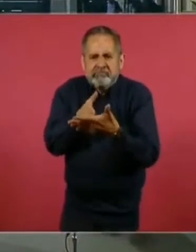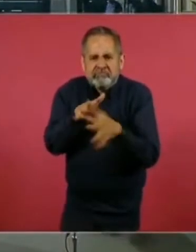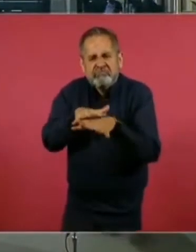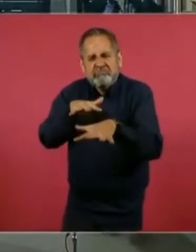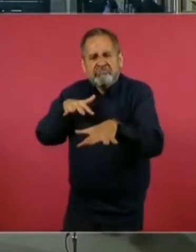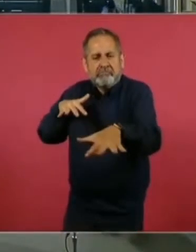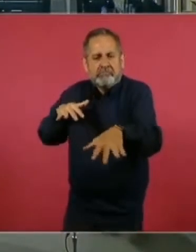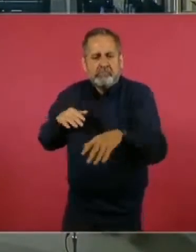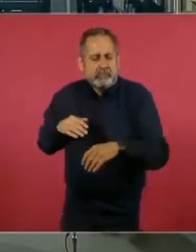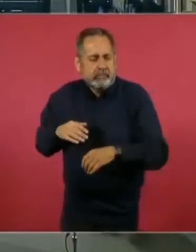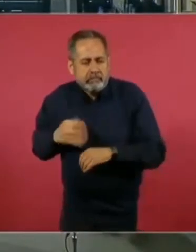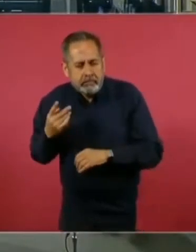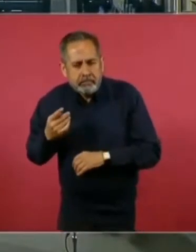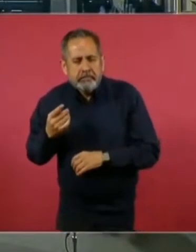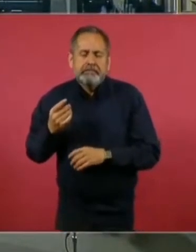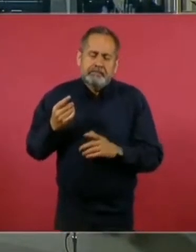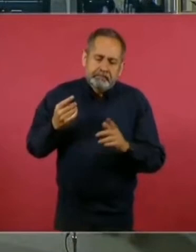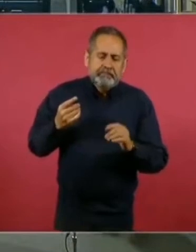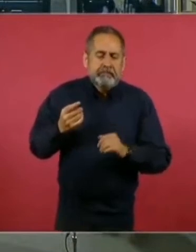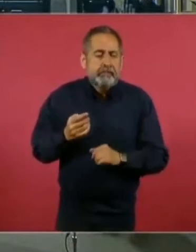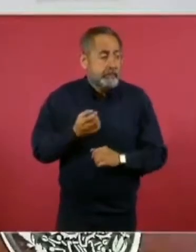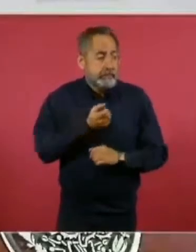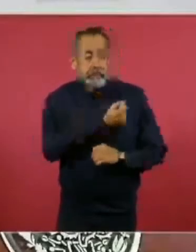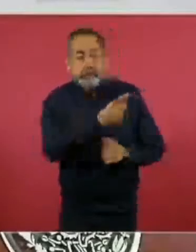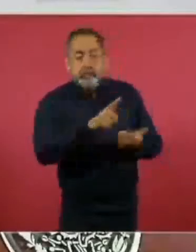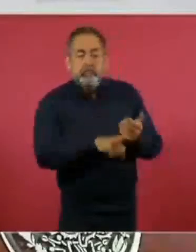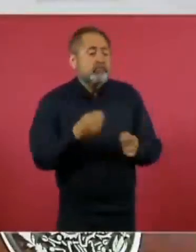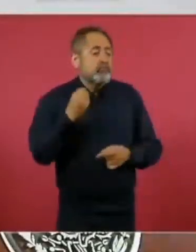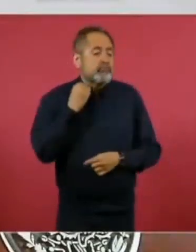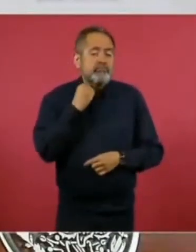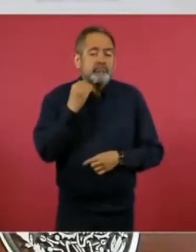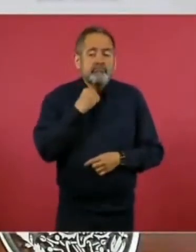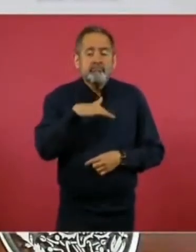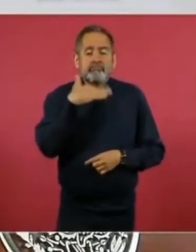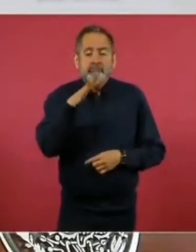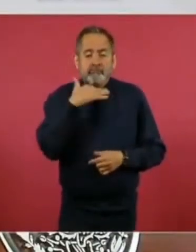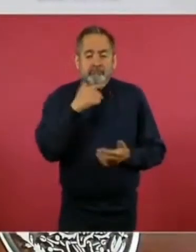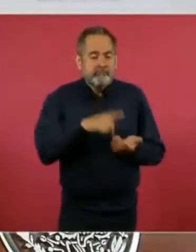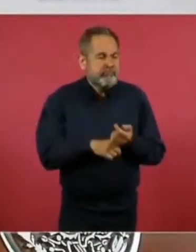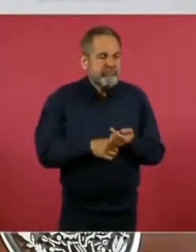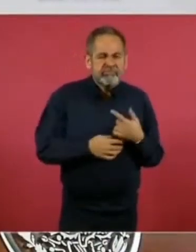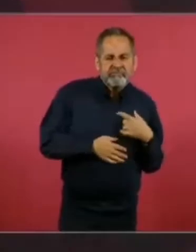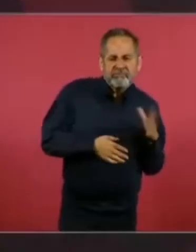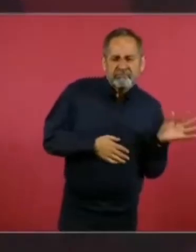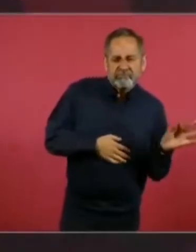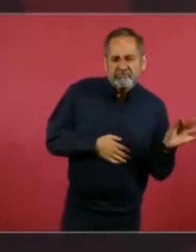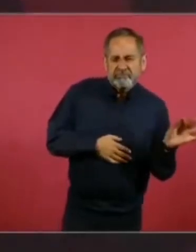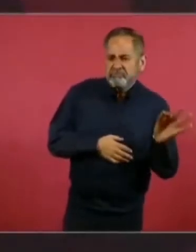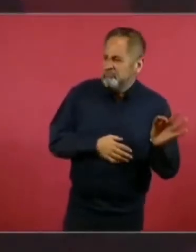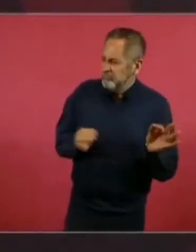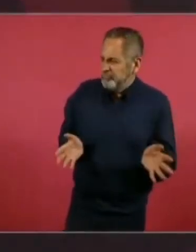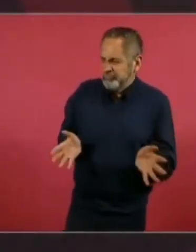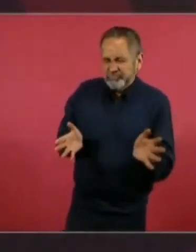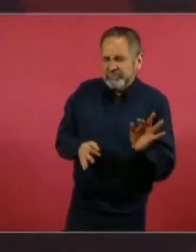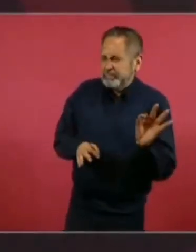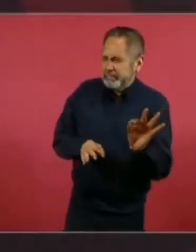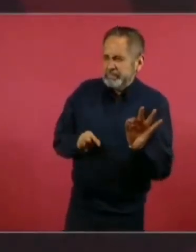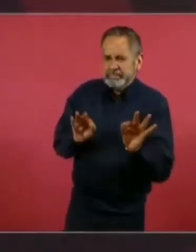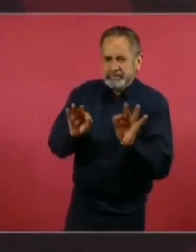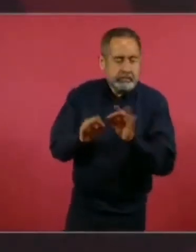de que están encampanando, son sacando a